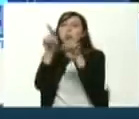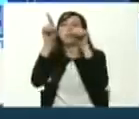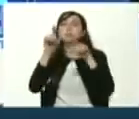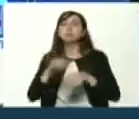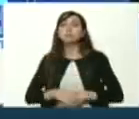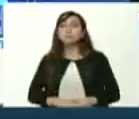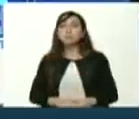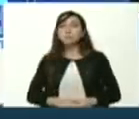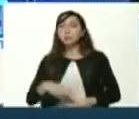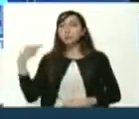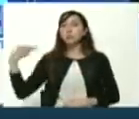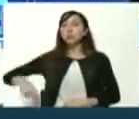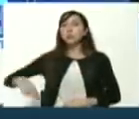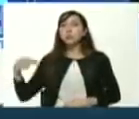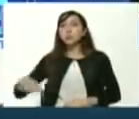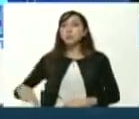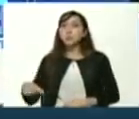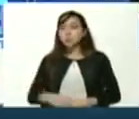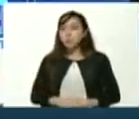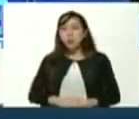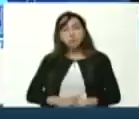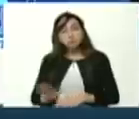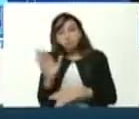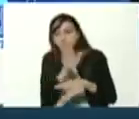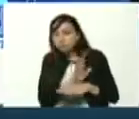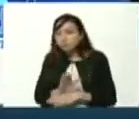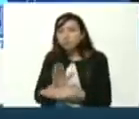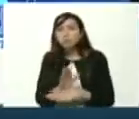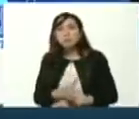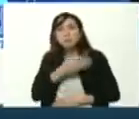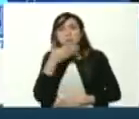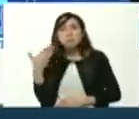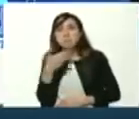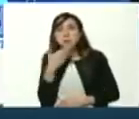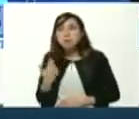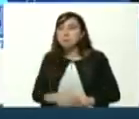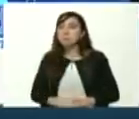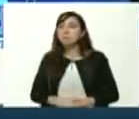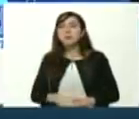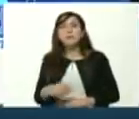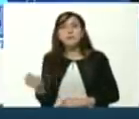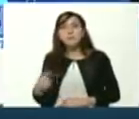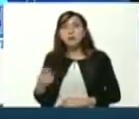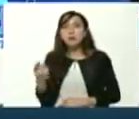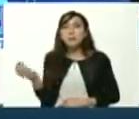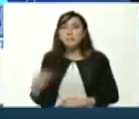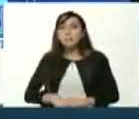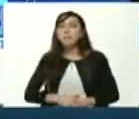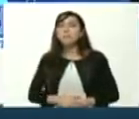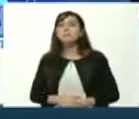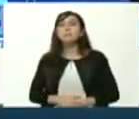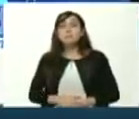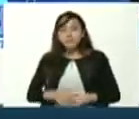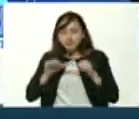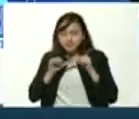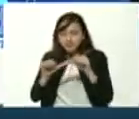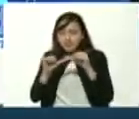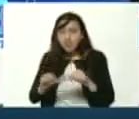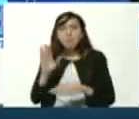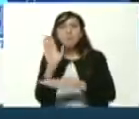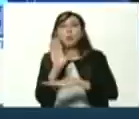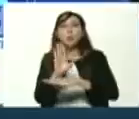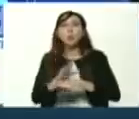nunca sobra ningún cuidado no sobra siempre hay que cuidarse